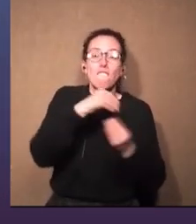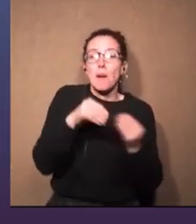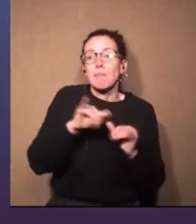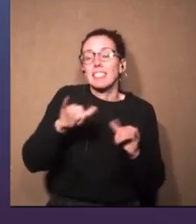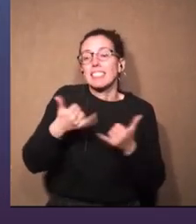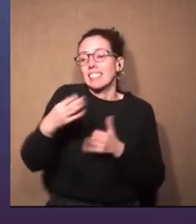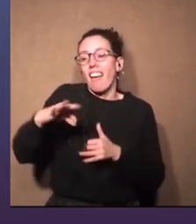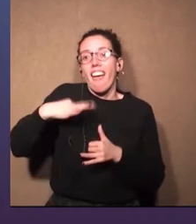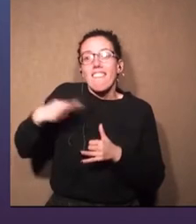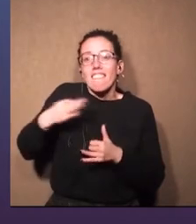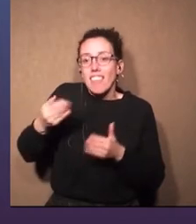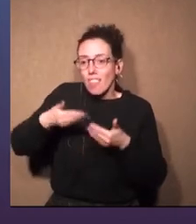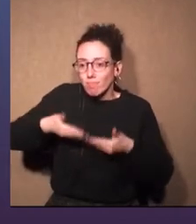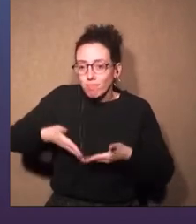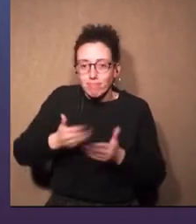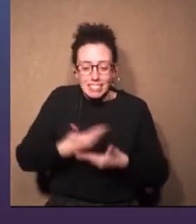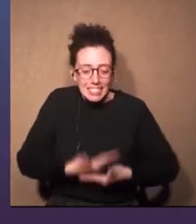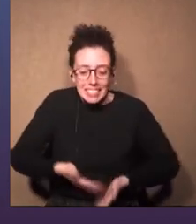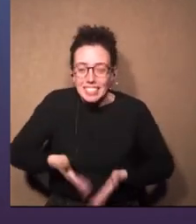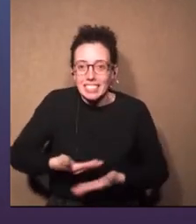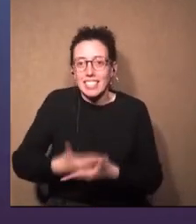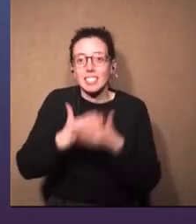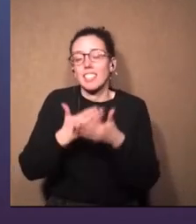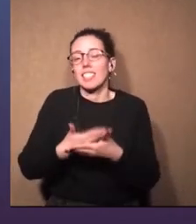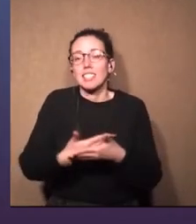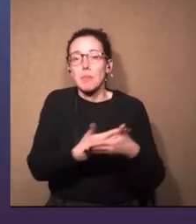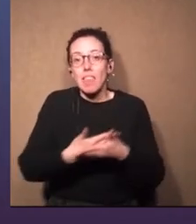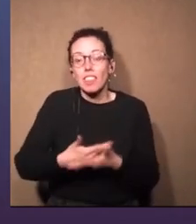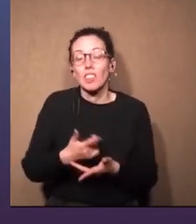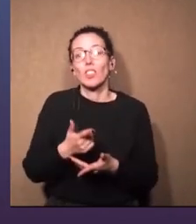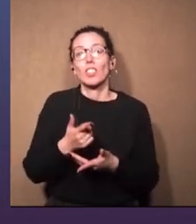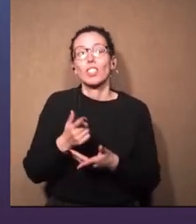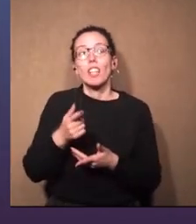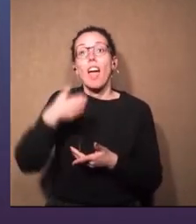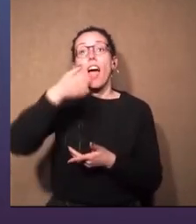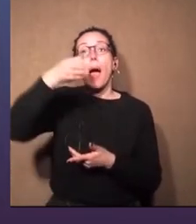vida, desde tu nacimiento. Amparo.